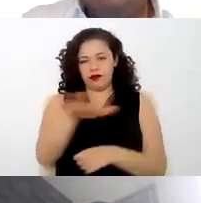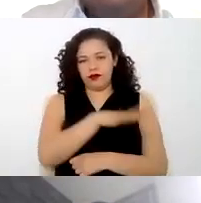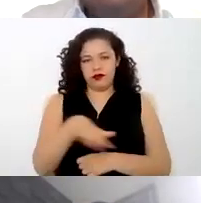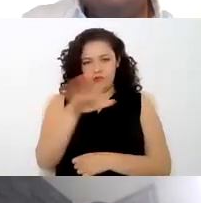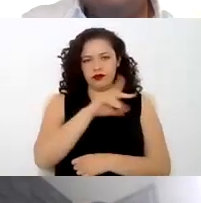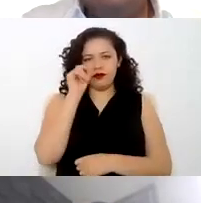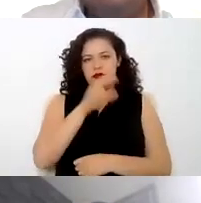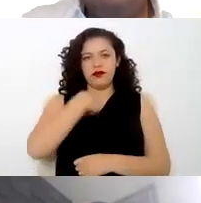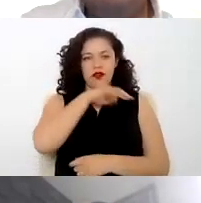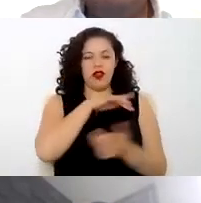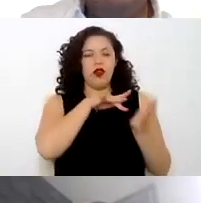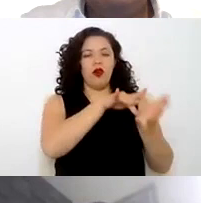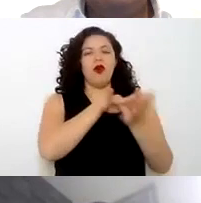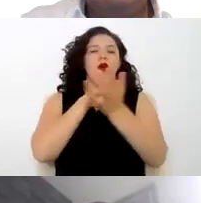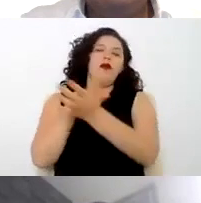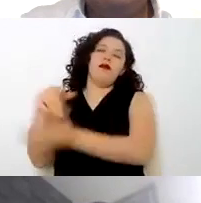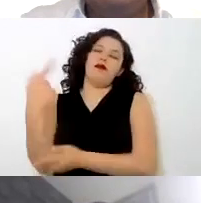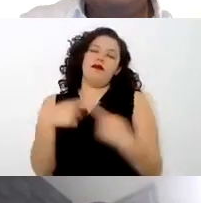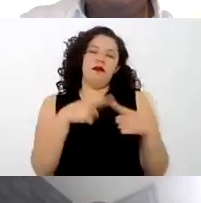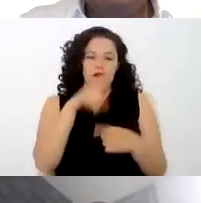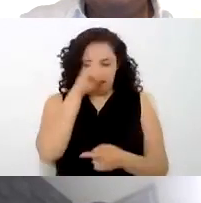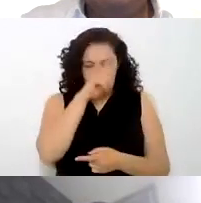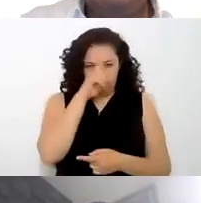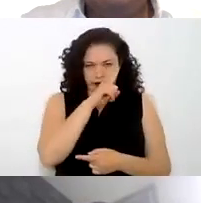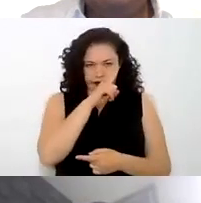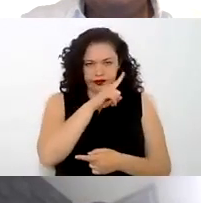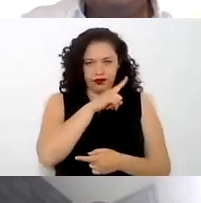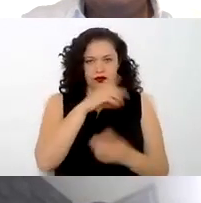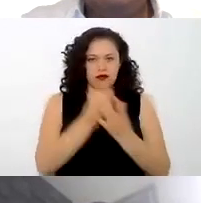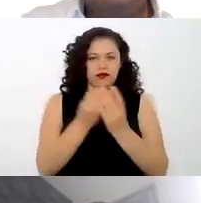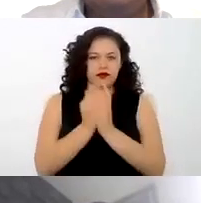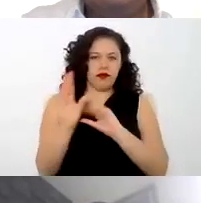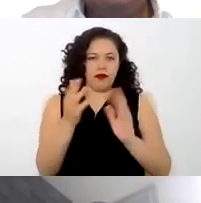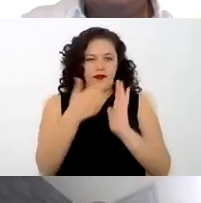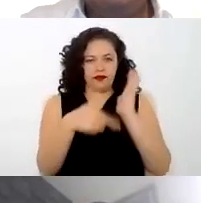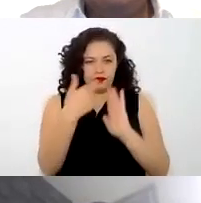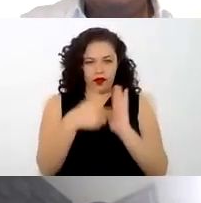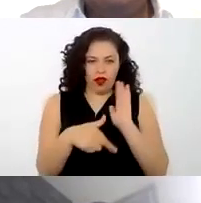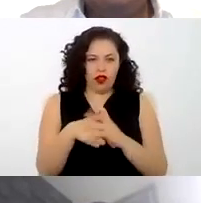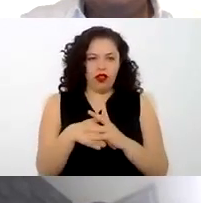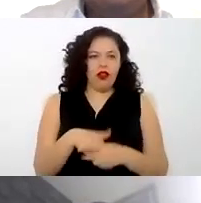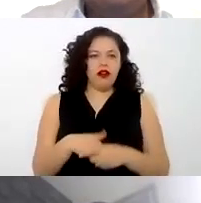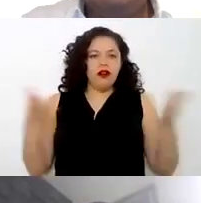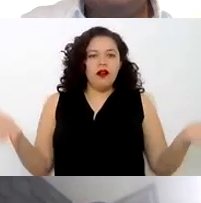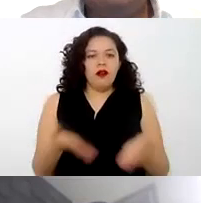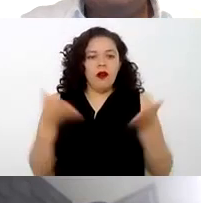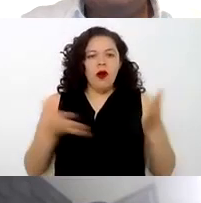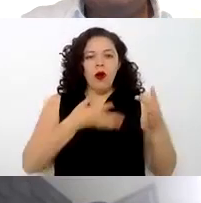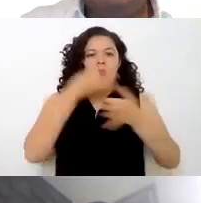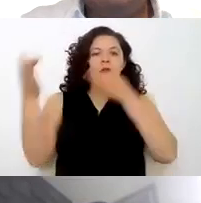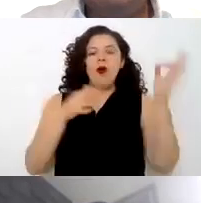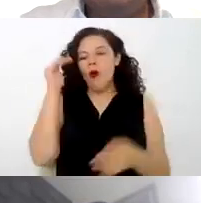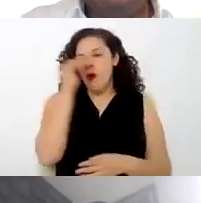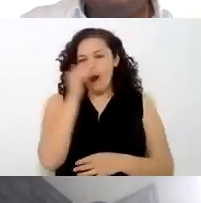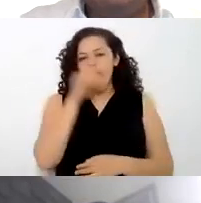brindamos distintos apoyos como asesoría y representación legal, capacitaciones y talleres, incentivamos y discutimos el Pro Bono y